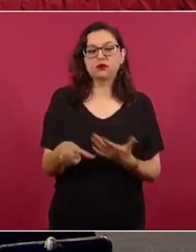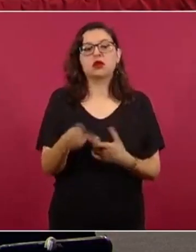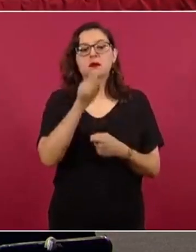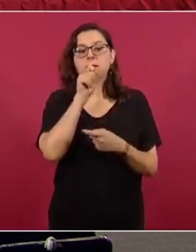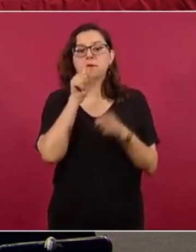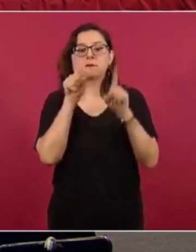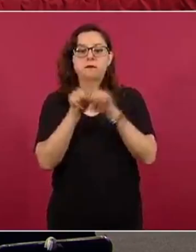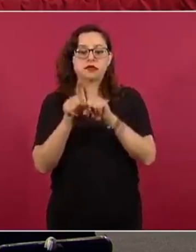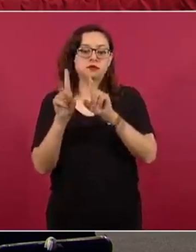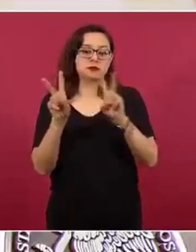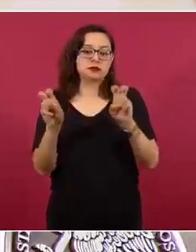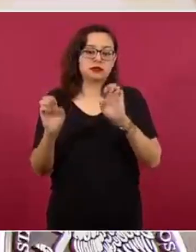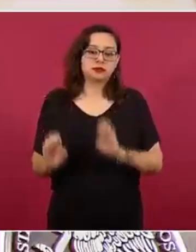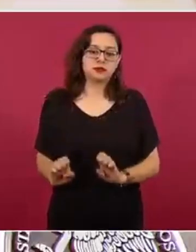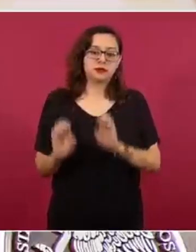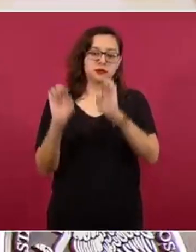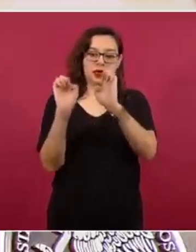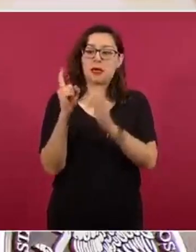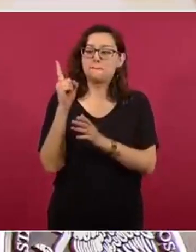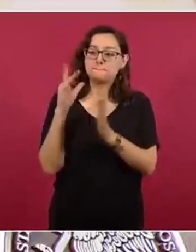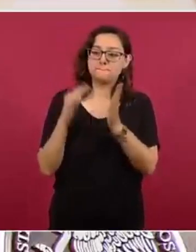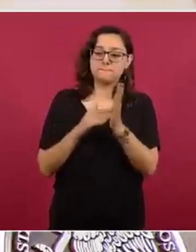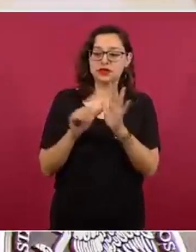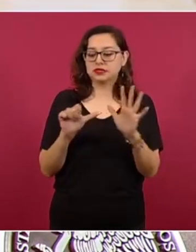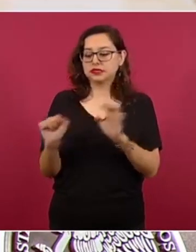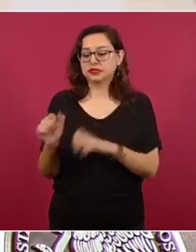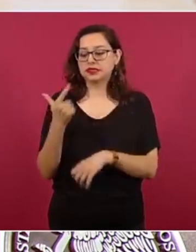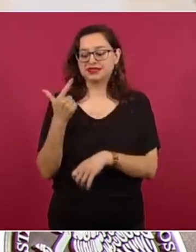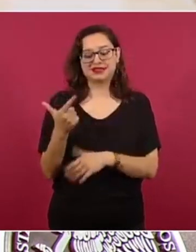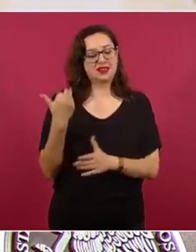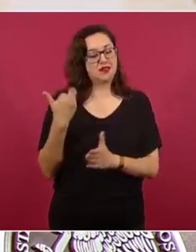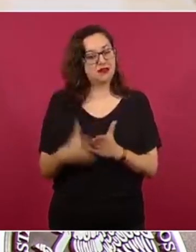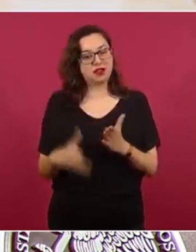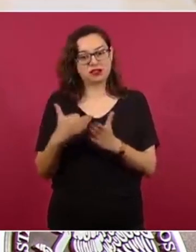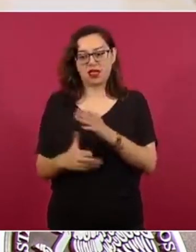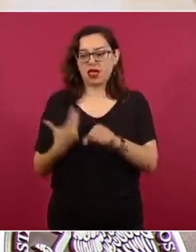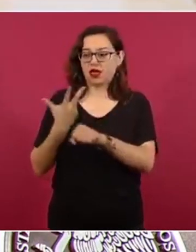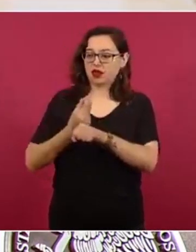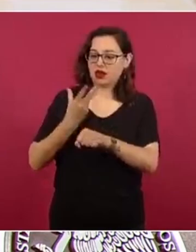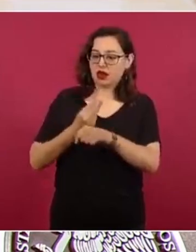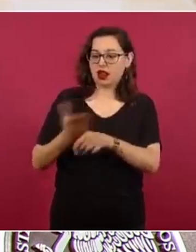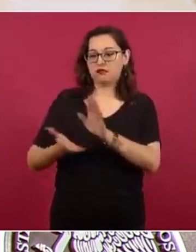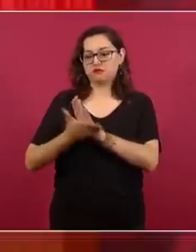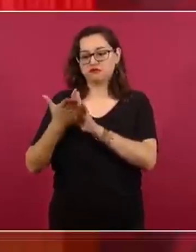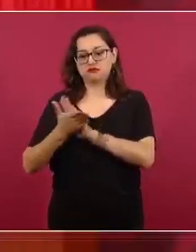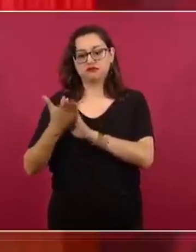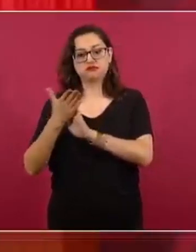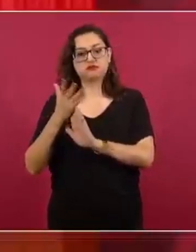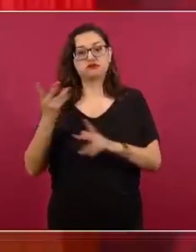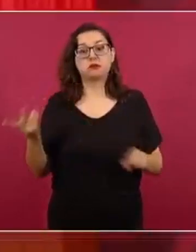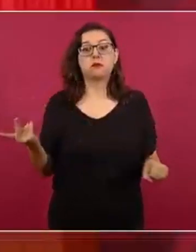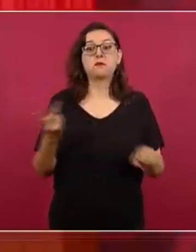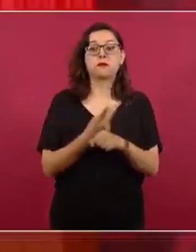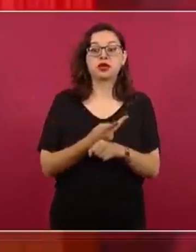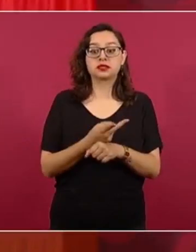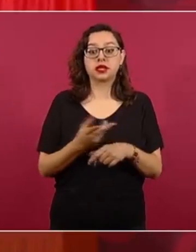mil acciones de infraestructura, mil 607 acciones de infraestructura, porque tenemos que también salir de la lógica que todo se resuelve